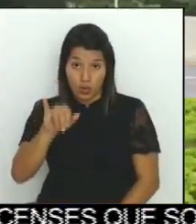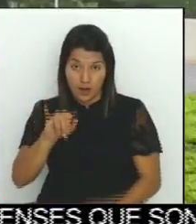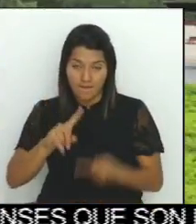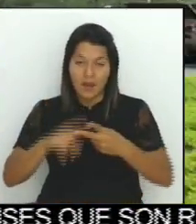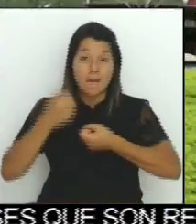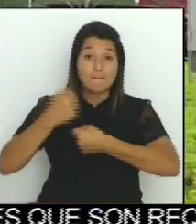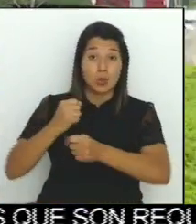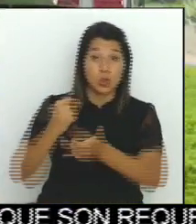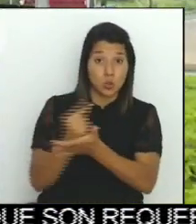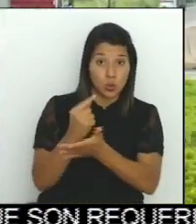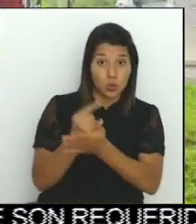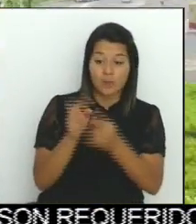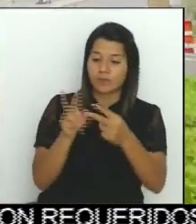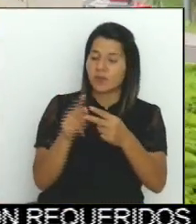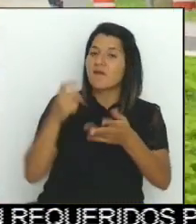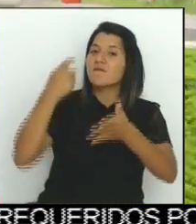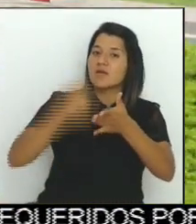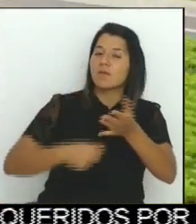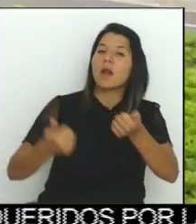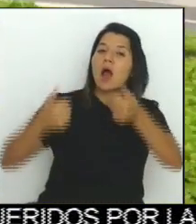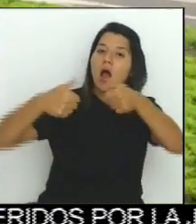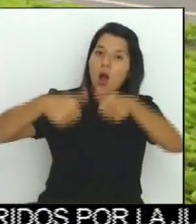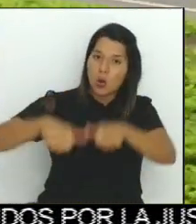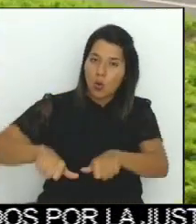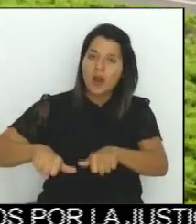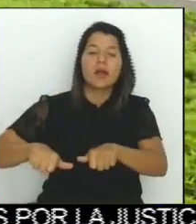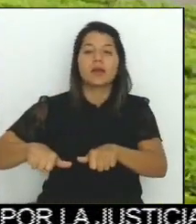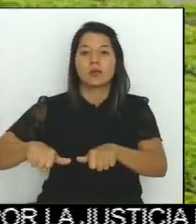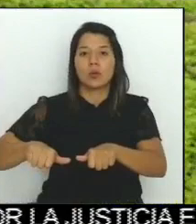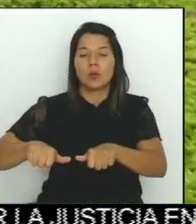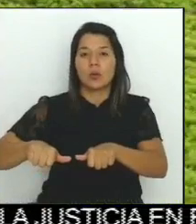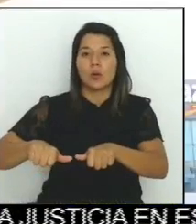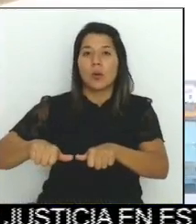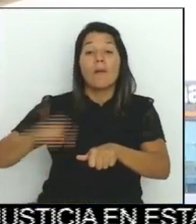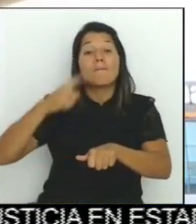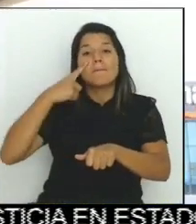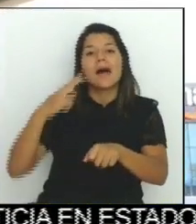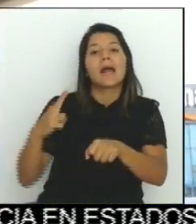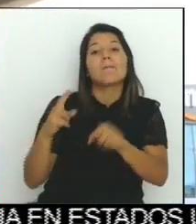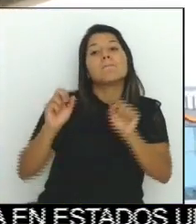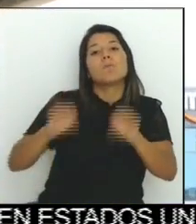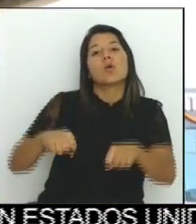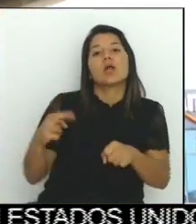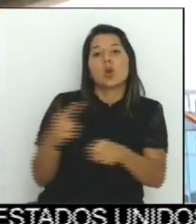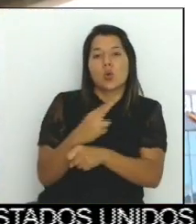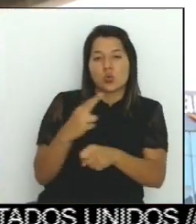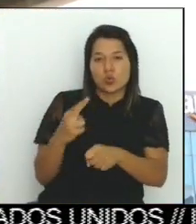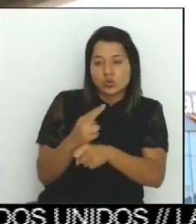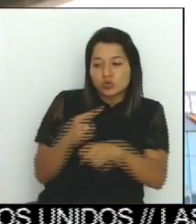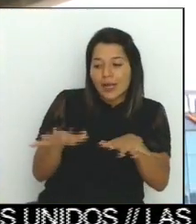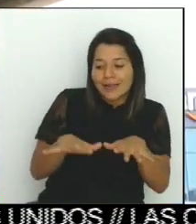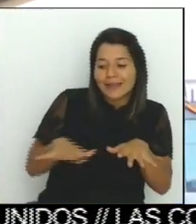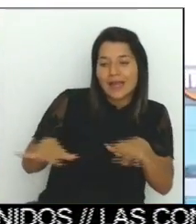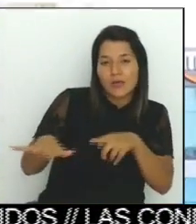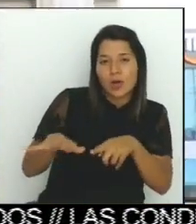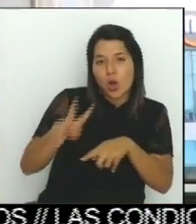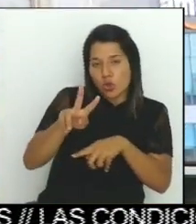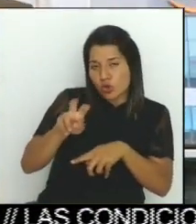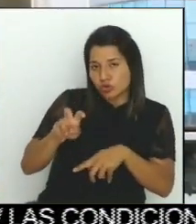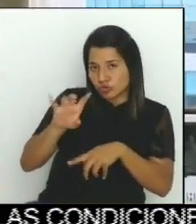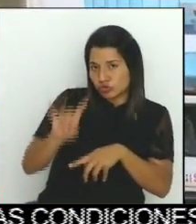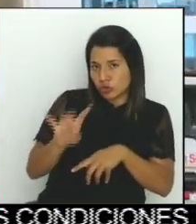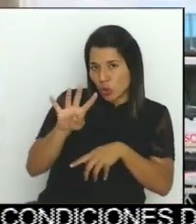convenio de mutación de manial sobre el uso de una franja del terreno de 284 metros